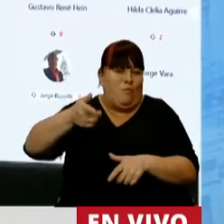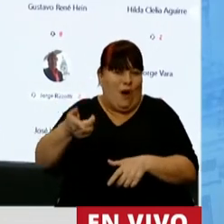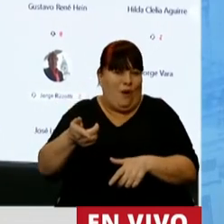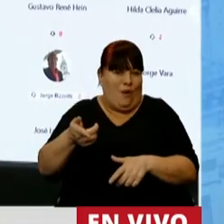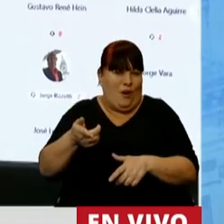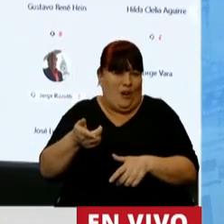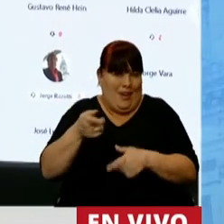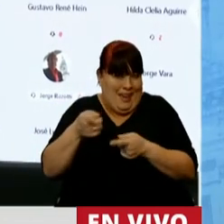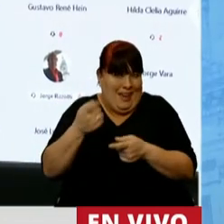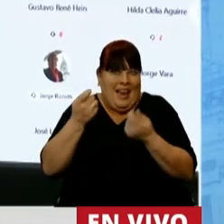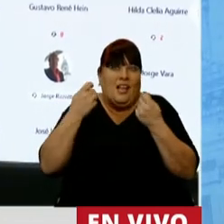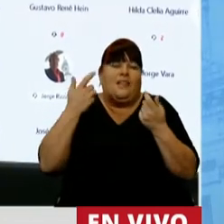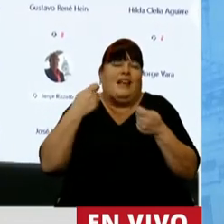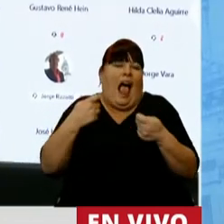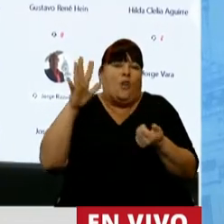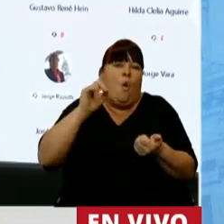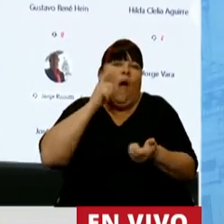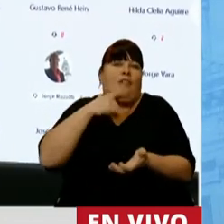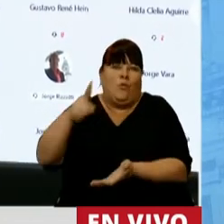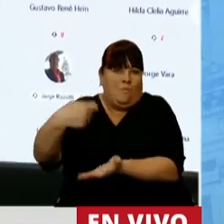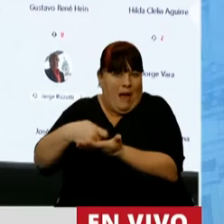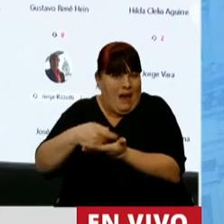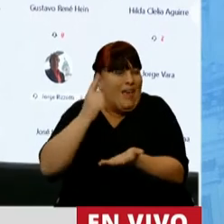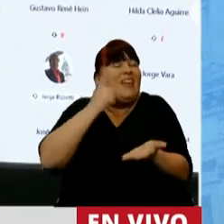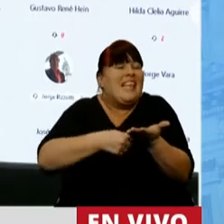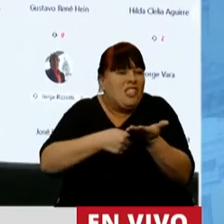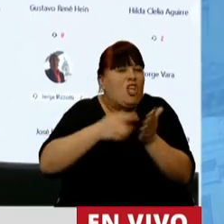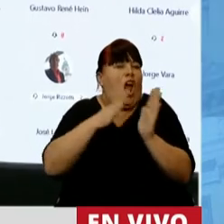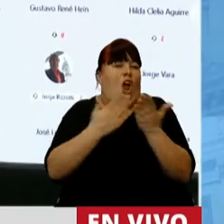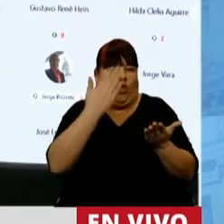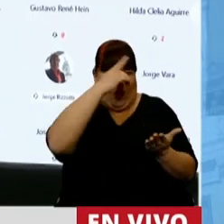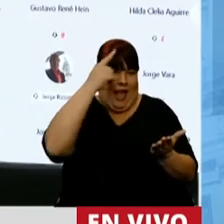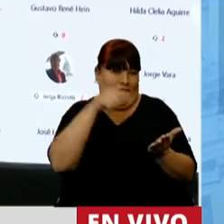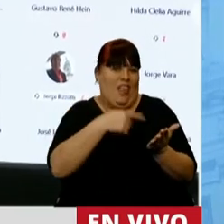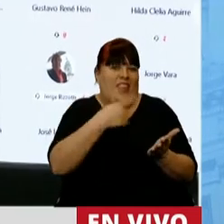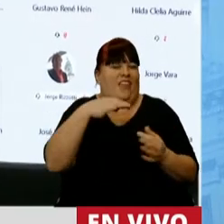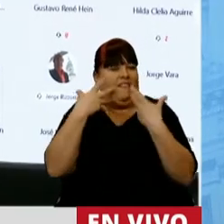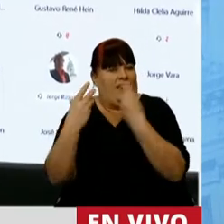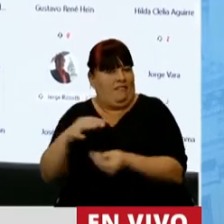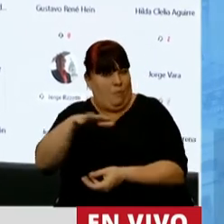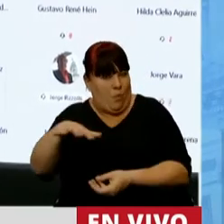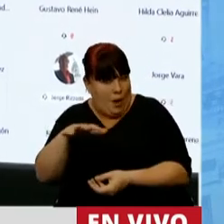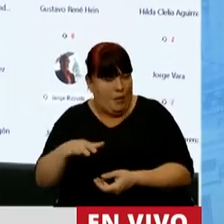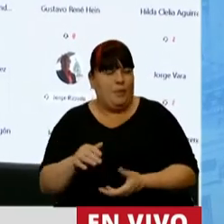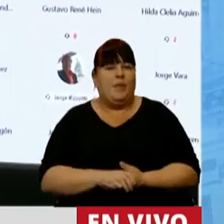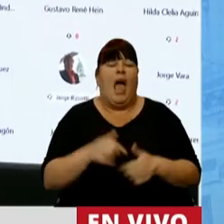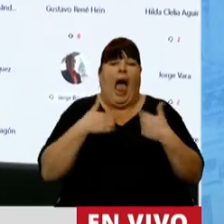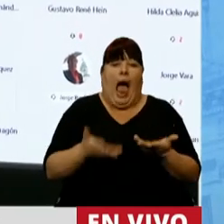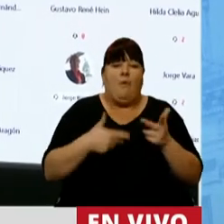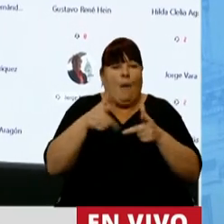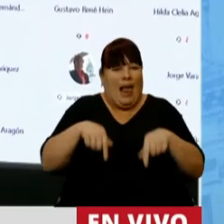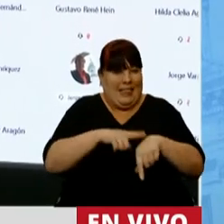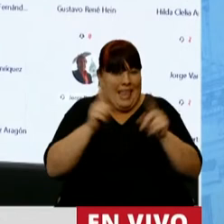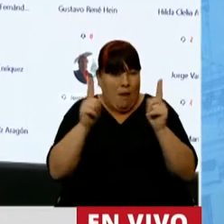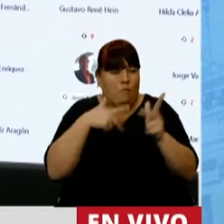son los usuarios y consumidores, es una disposición constitucional. Me tomé este tiempo para hablar de esto